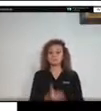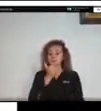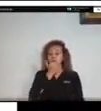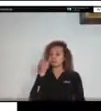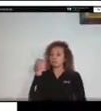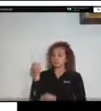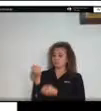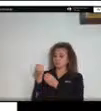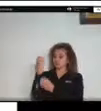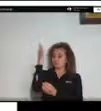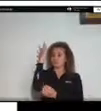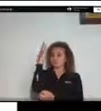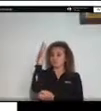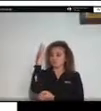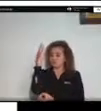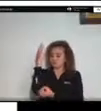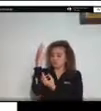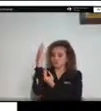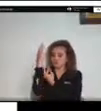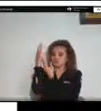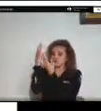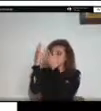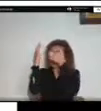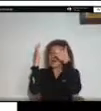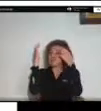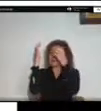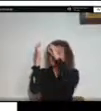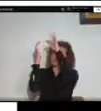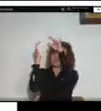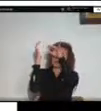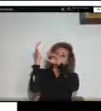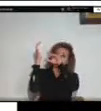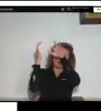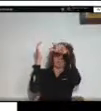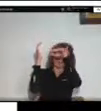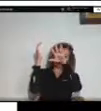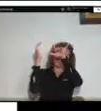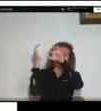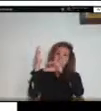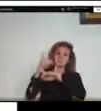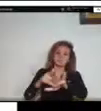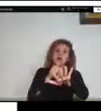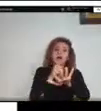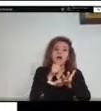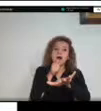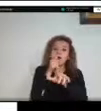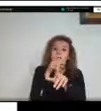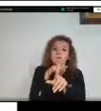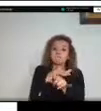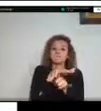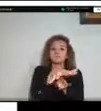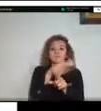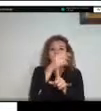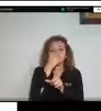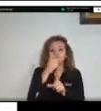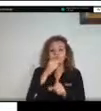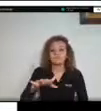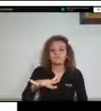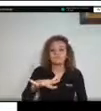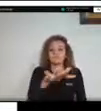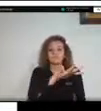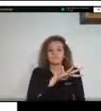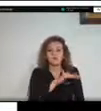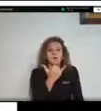pues genera unas cenizas que con su fenol afectan las fuentes hídricas las especies que habitan allí ya